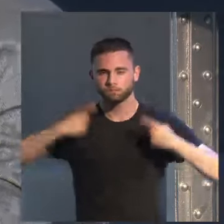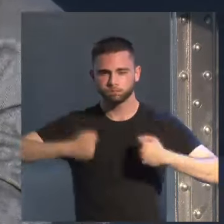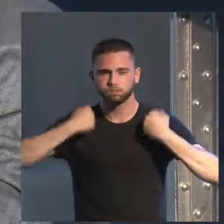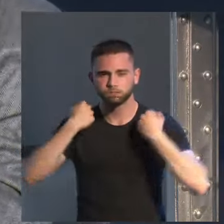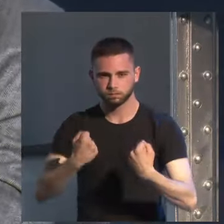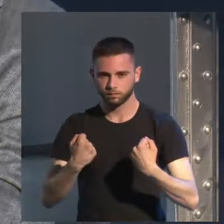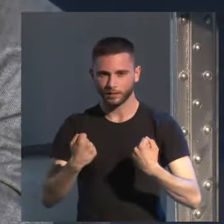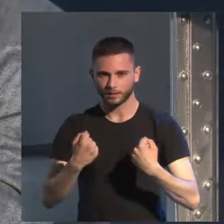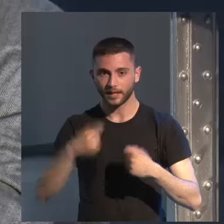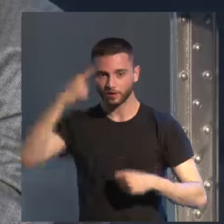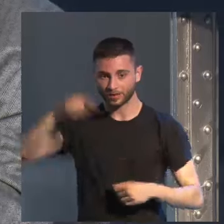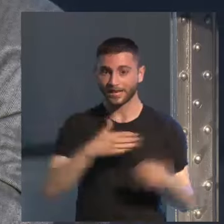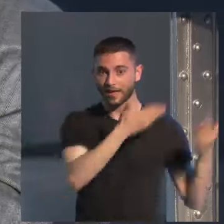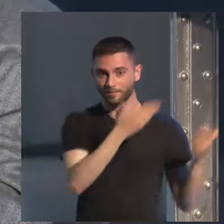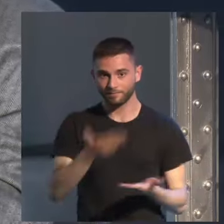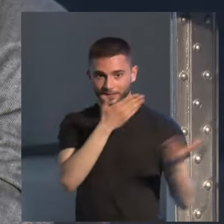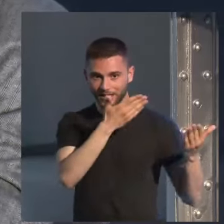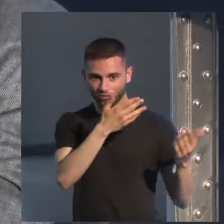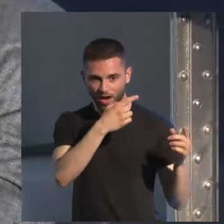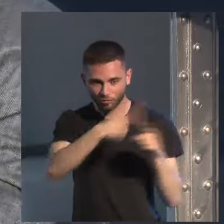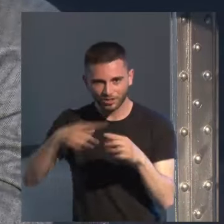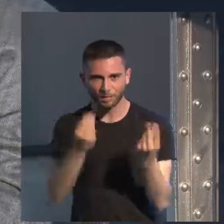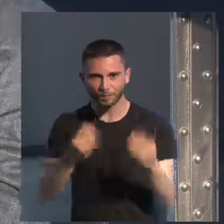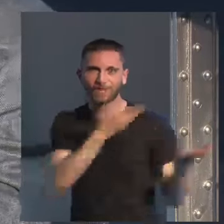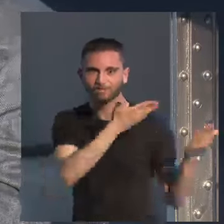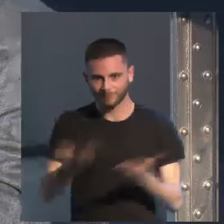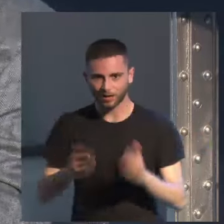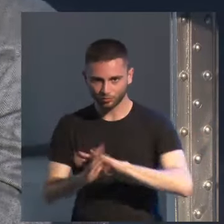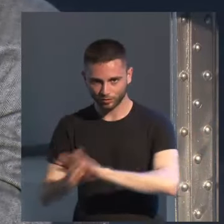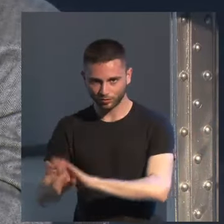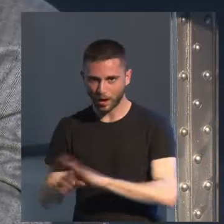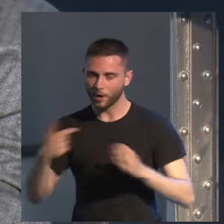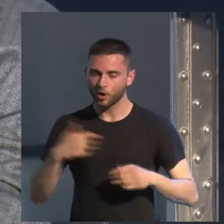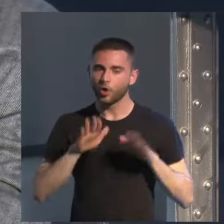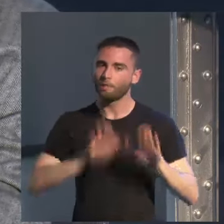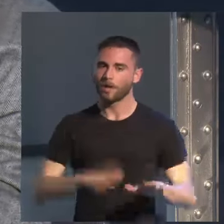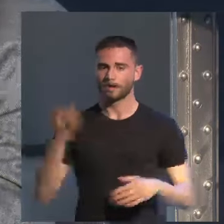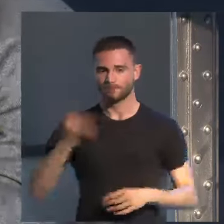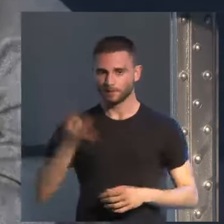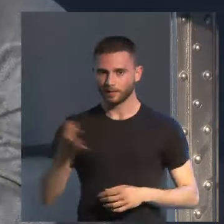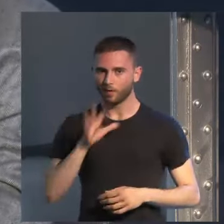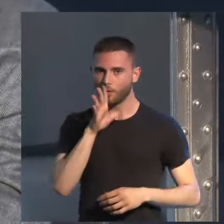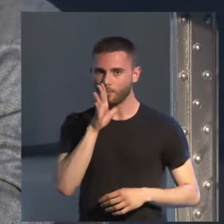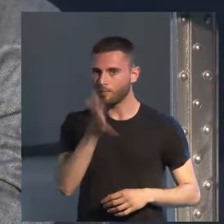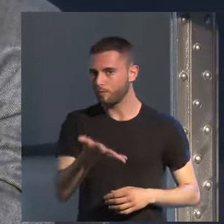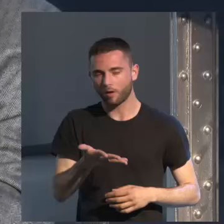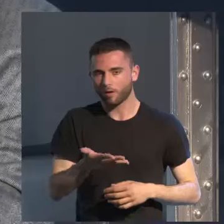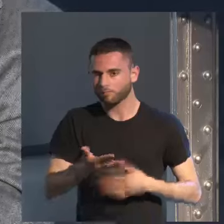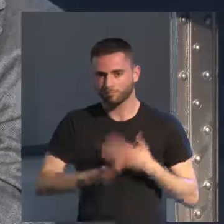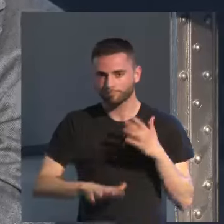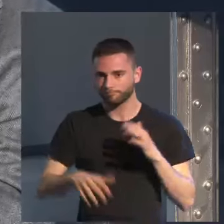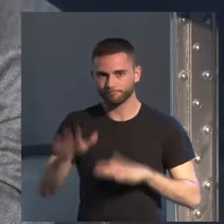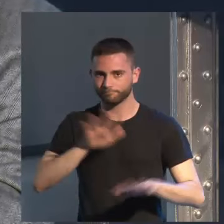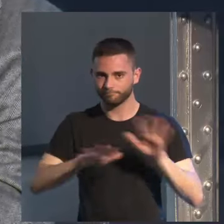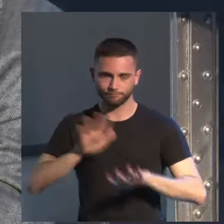Sé que me van a seguir invitando a muchas cosas, pero tengo que poner el freno. Tengo que poner el freno porque se ha desbocado todo.